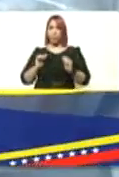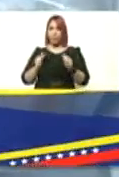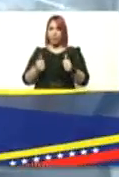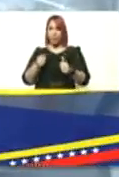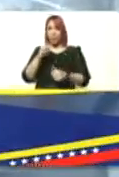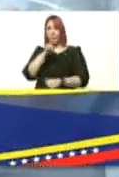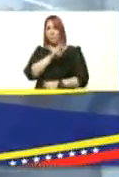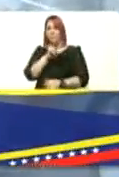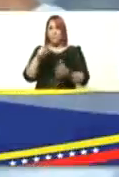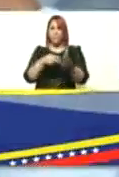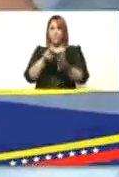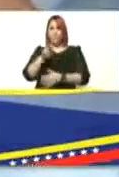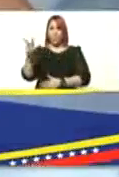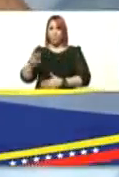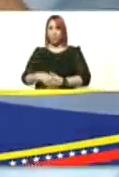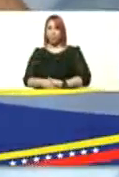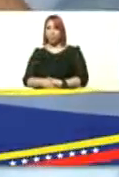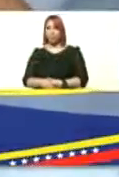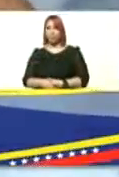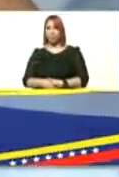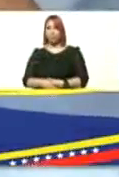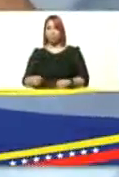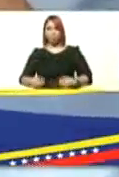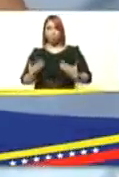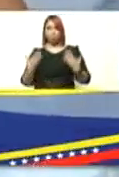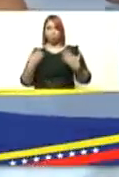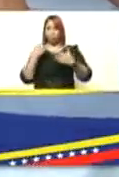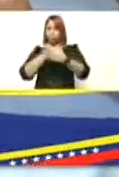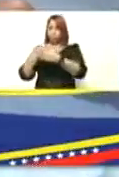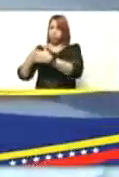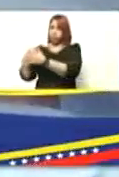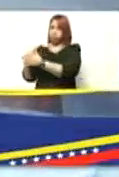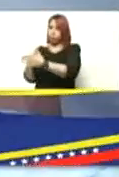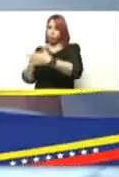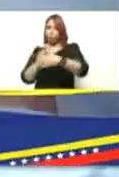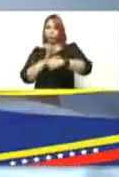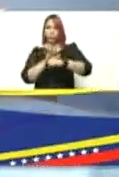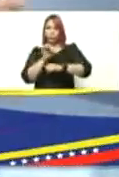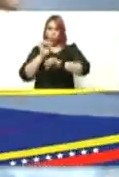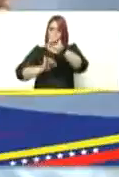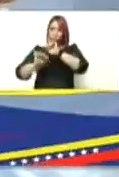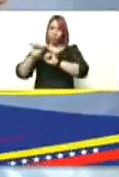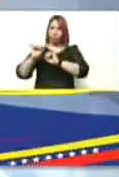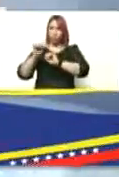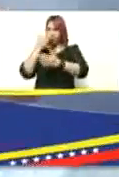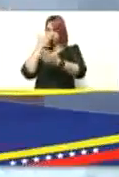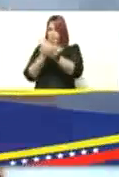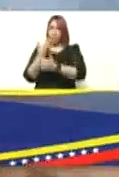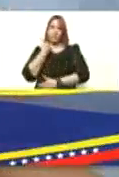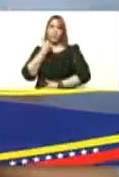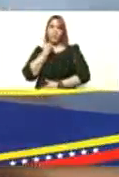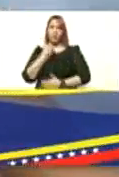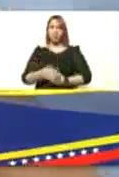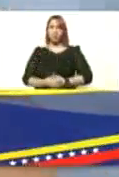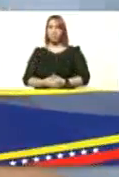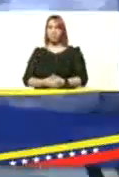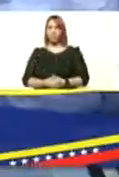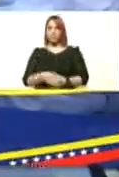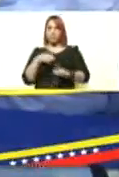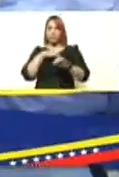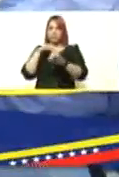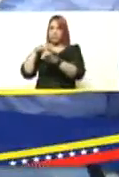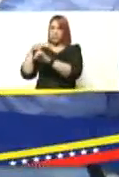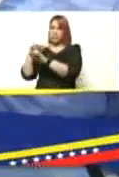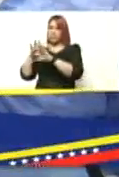2022 mi presidente con estas ganas puede seguir echando para adelante y poder defendernos ante esta enfermedad que ataca al